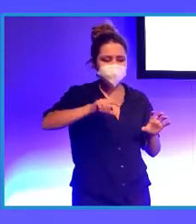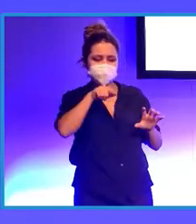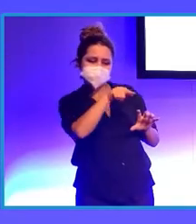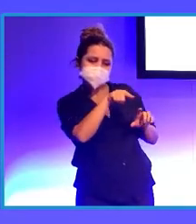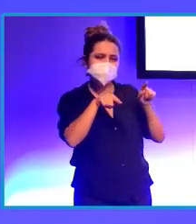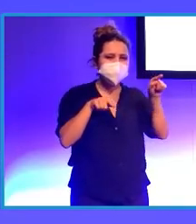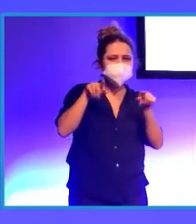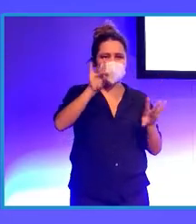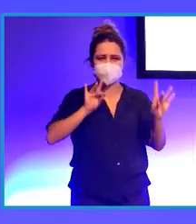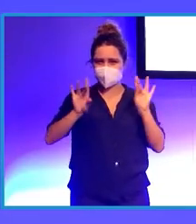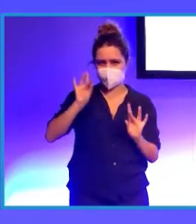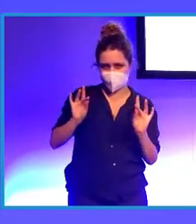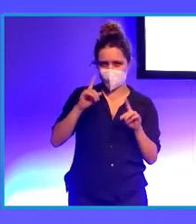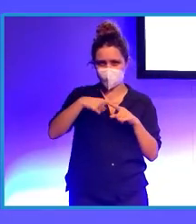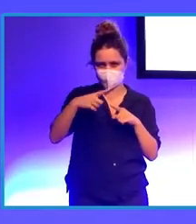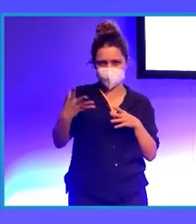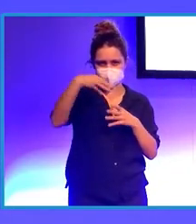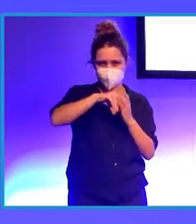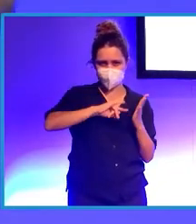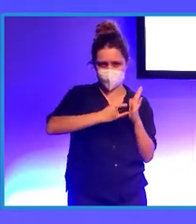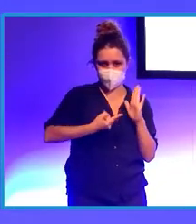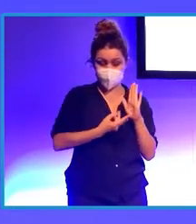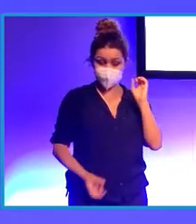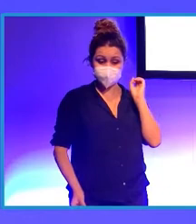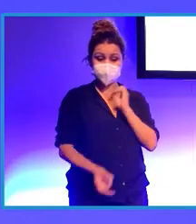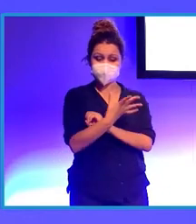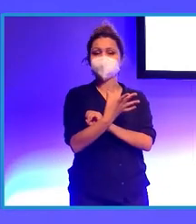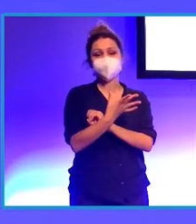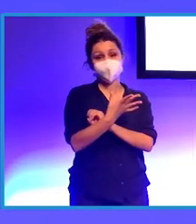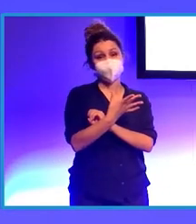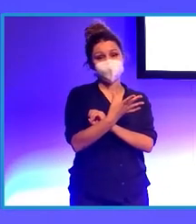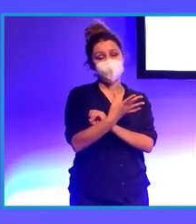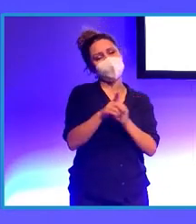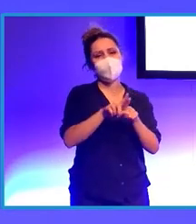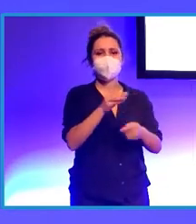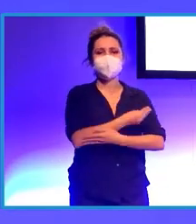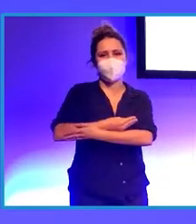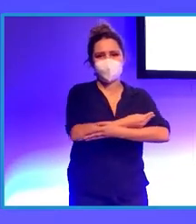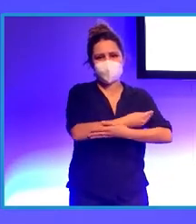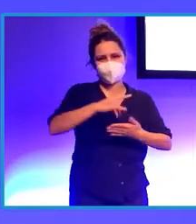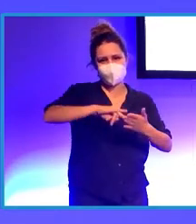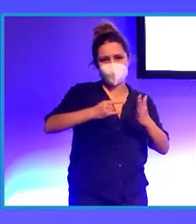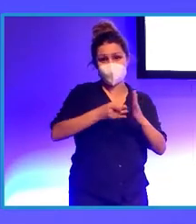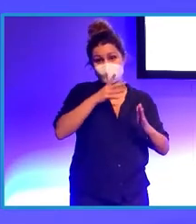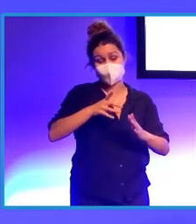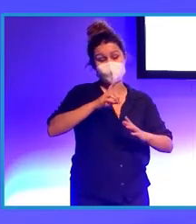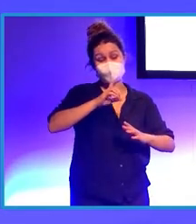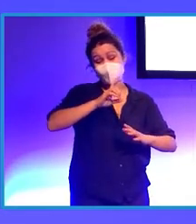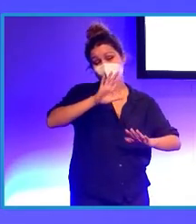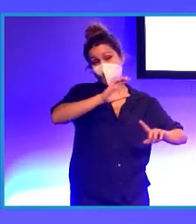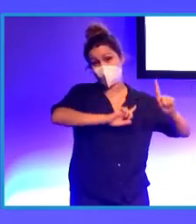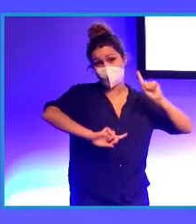hacerlo asado. Y bueno, nació la criatura, nació la criatura con muchísimas dificultades porque